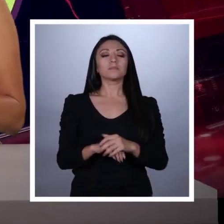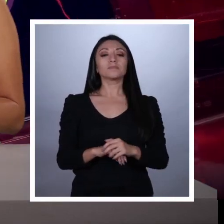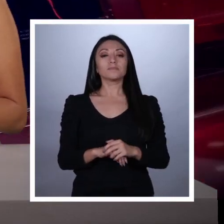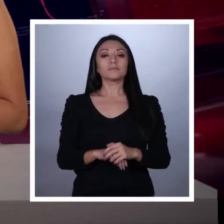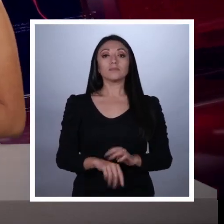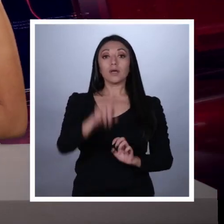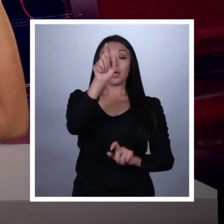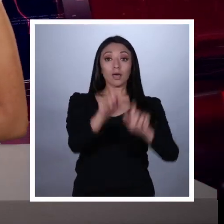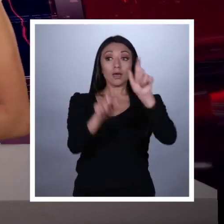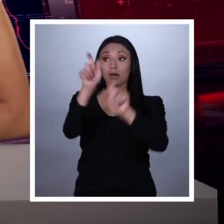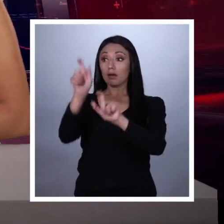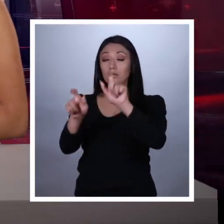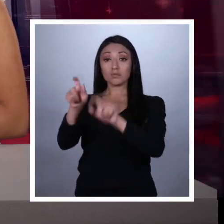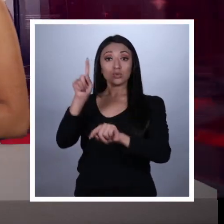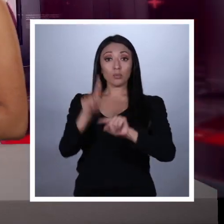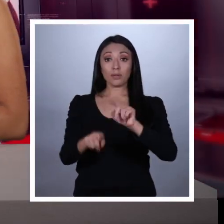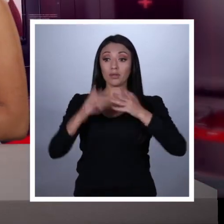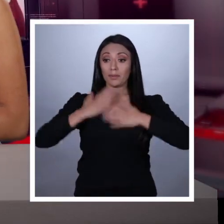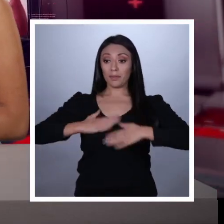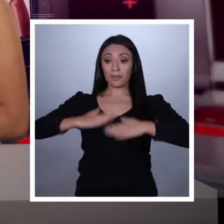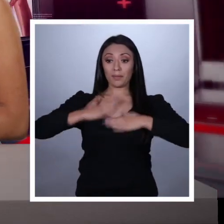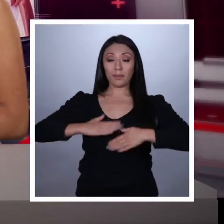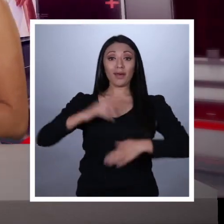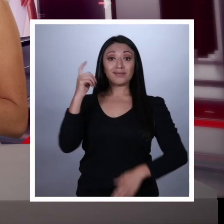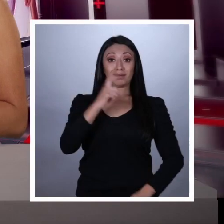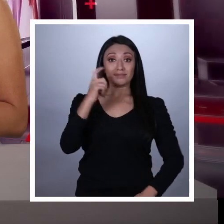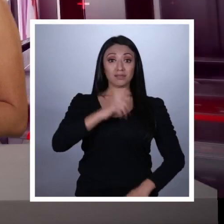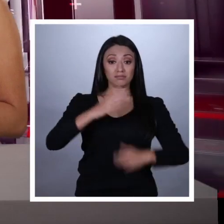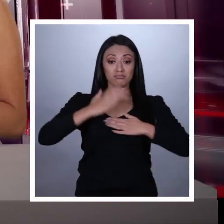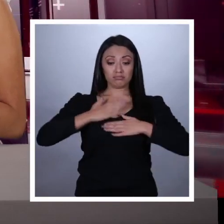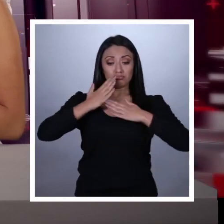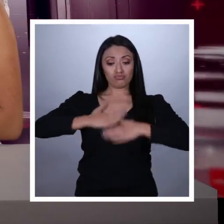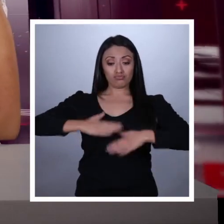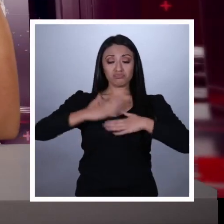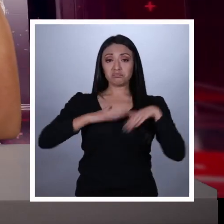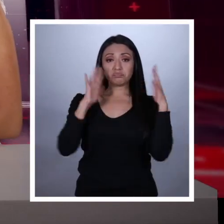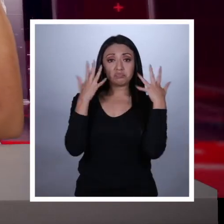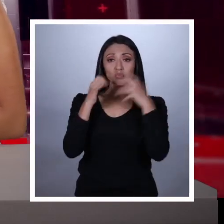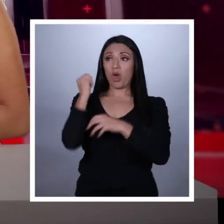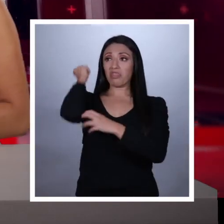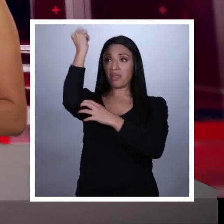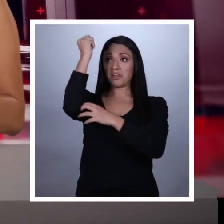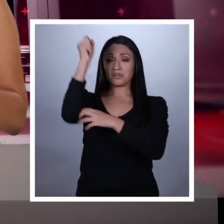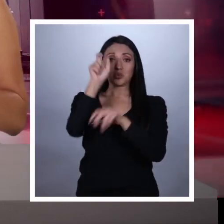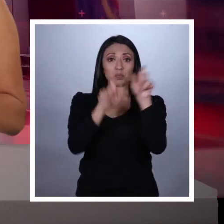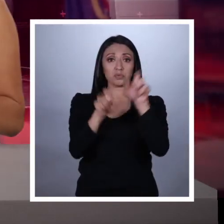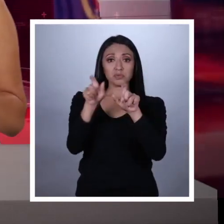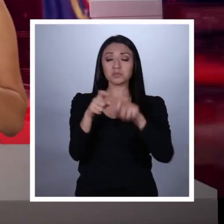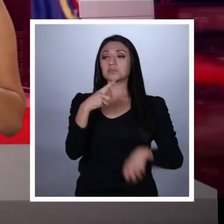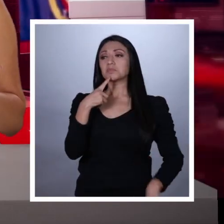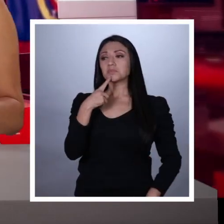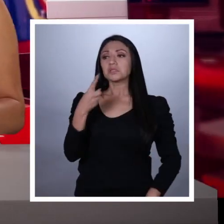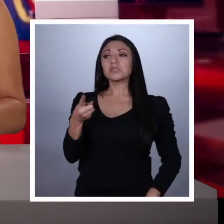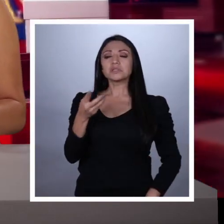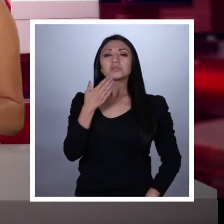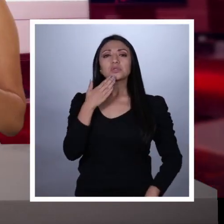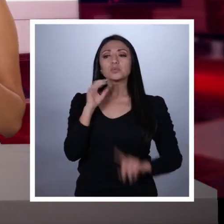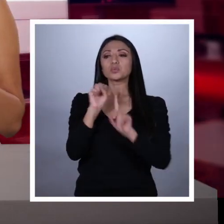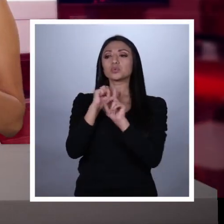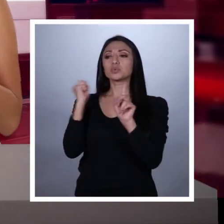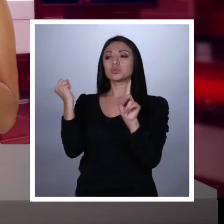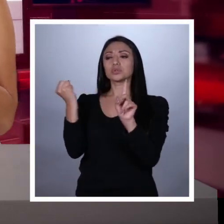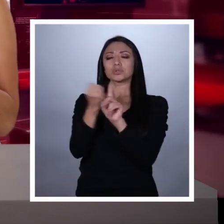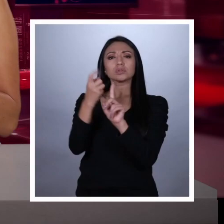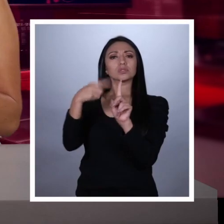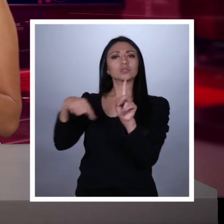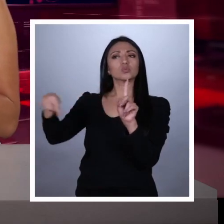Cuando las personas no pueden satisfacer todas sus necesidades y, por tanto, no ejercen derechos, decimos que se encuentran en una